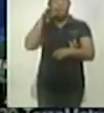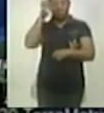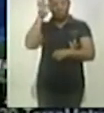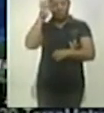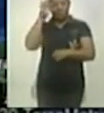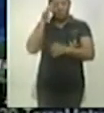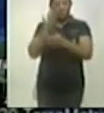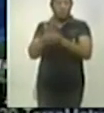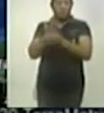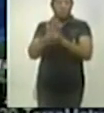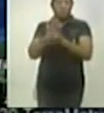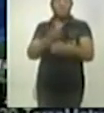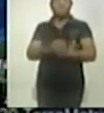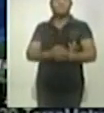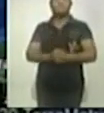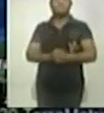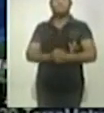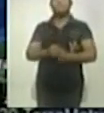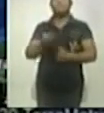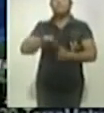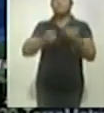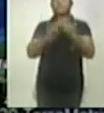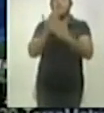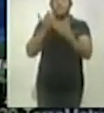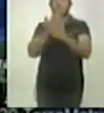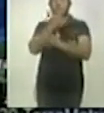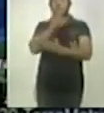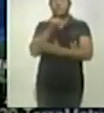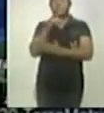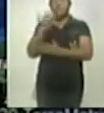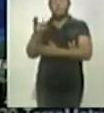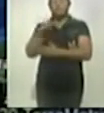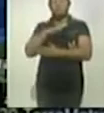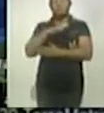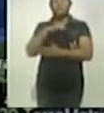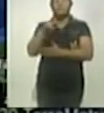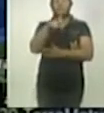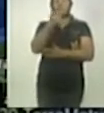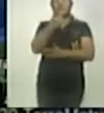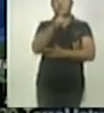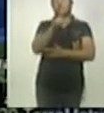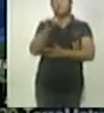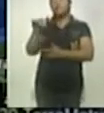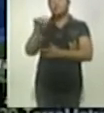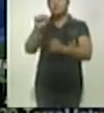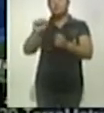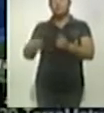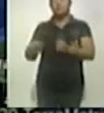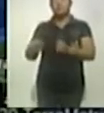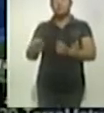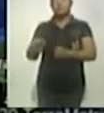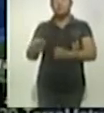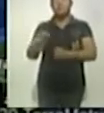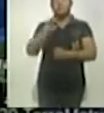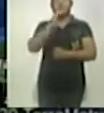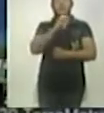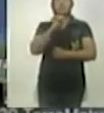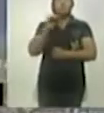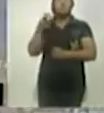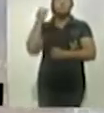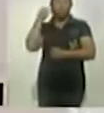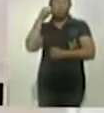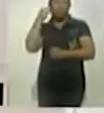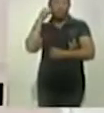La mañana de este martes, un sismo de magnitud siete punto cinco con epicentro doce kilómetros al suroeste de la comunidad de Crucecita, Oaxaca,